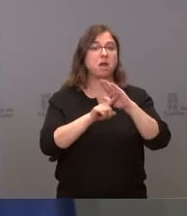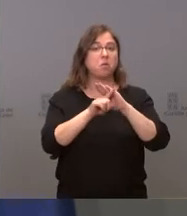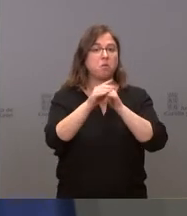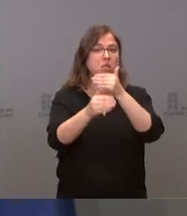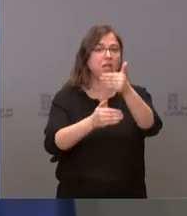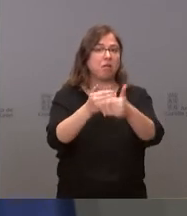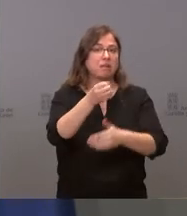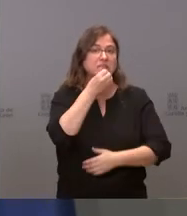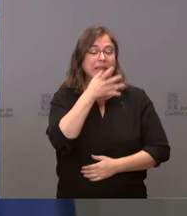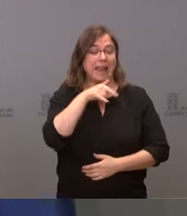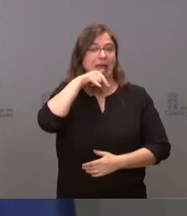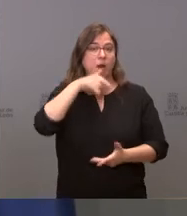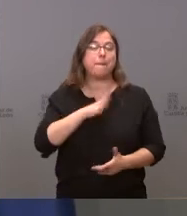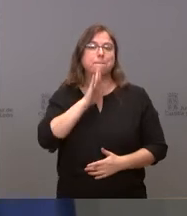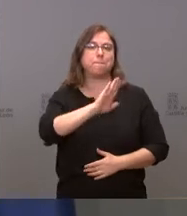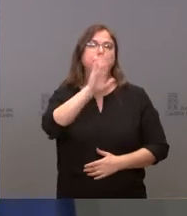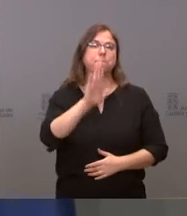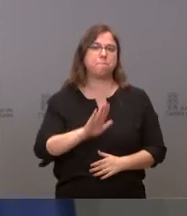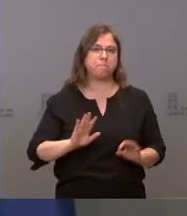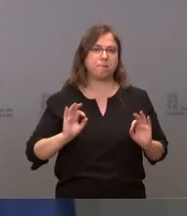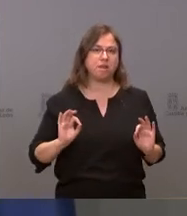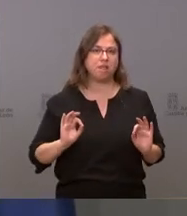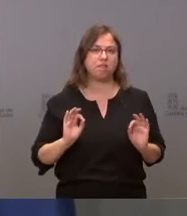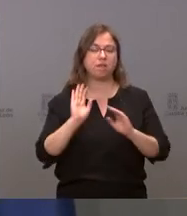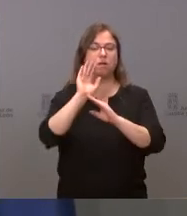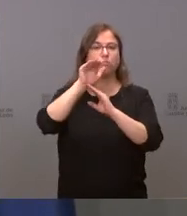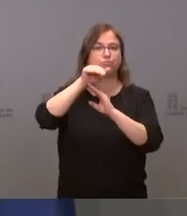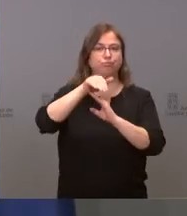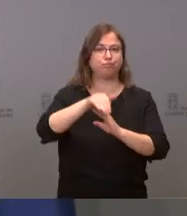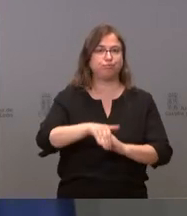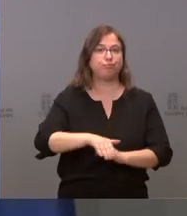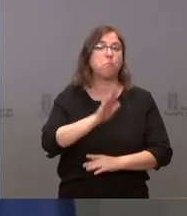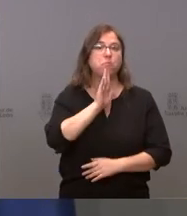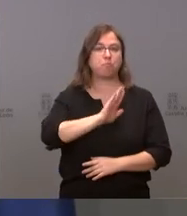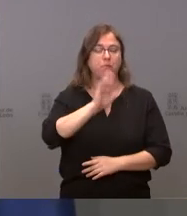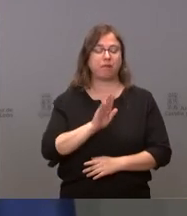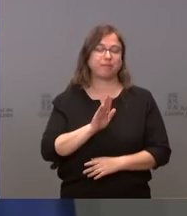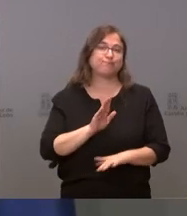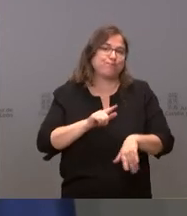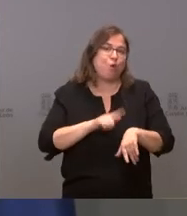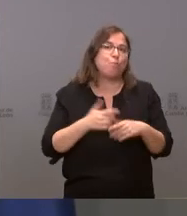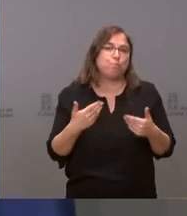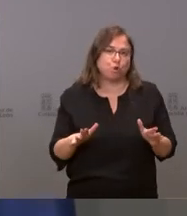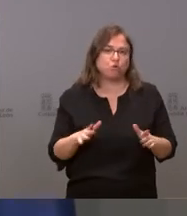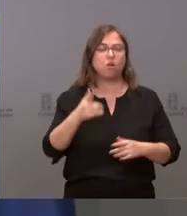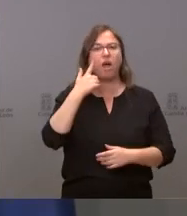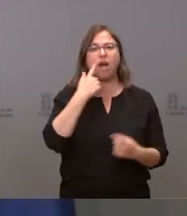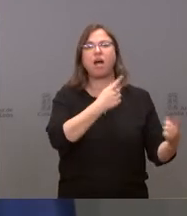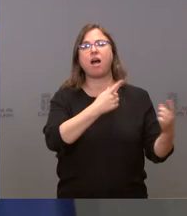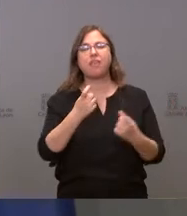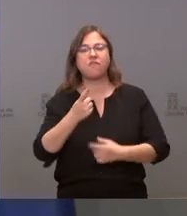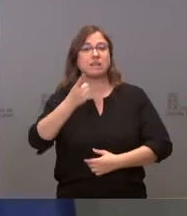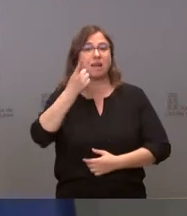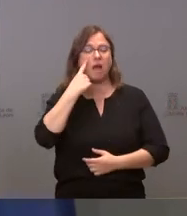parece que empieza a bajar la incidencia. Es todavía pronto y lo que tenemos que hacer es, como siempre,